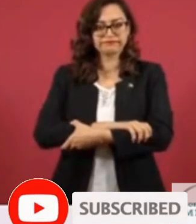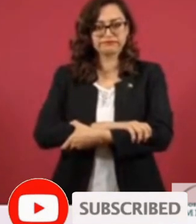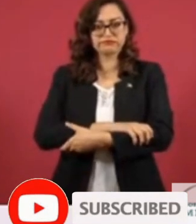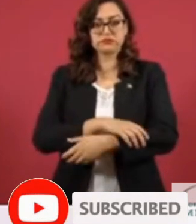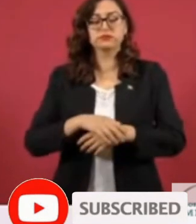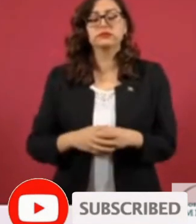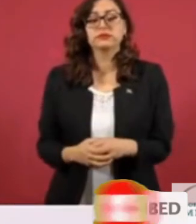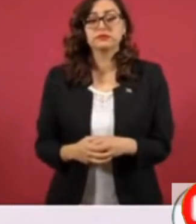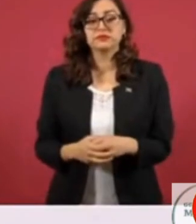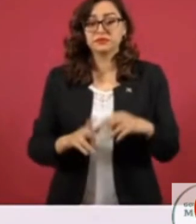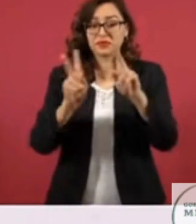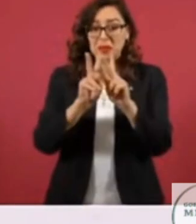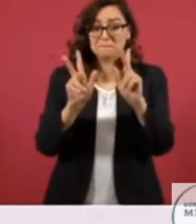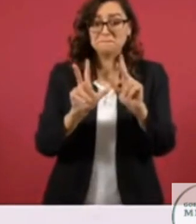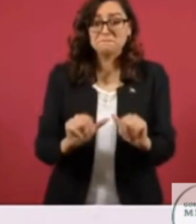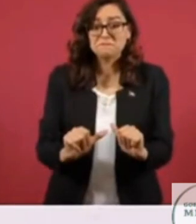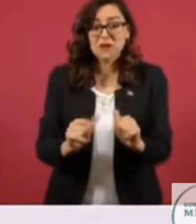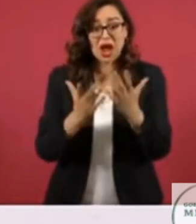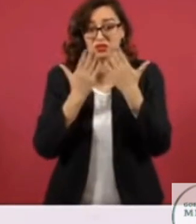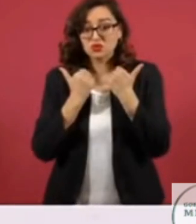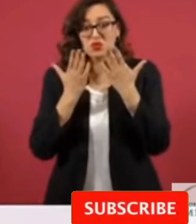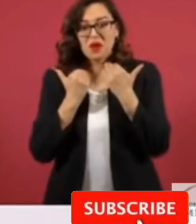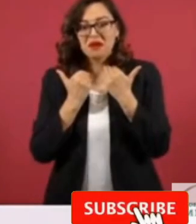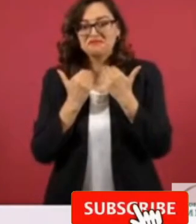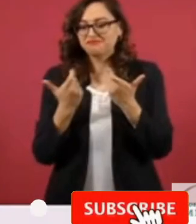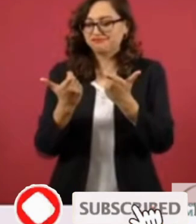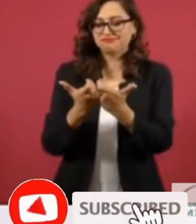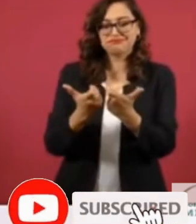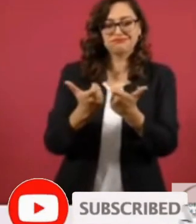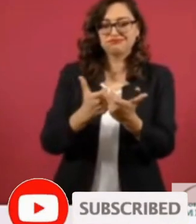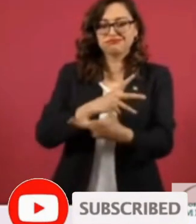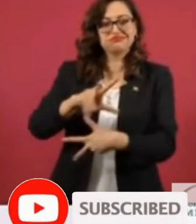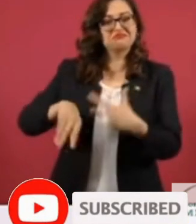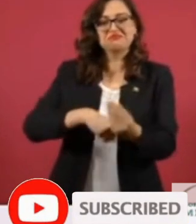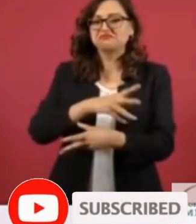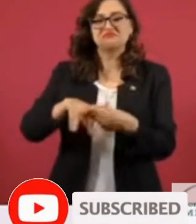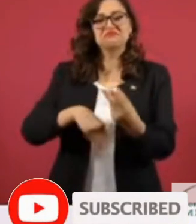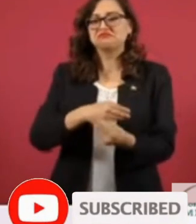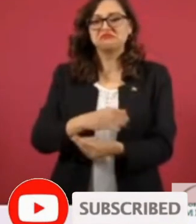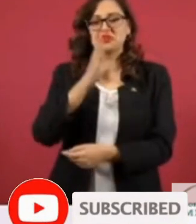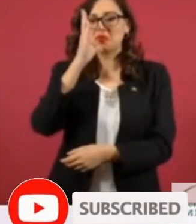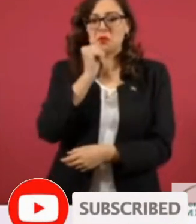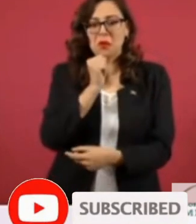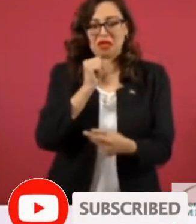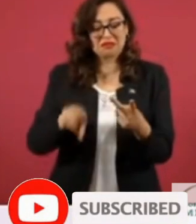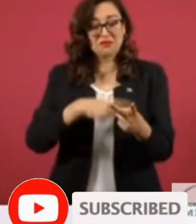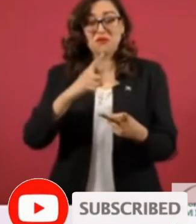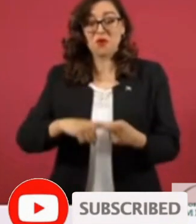no habrá ni crecimiento económico ni mucho menos justicia.